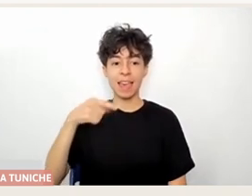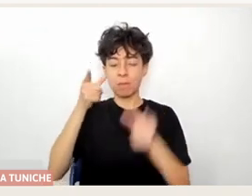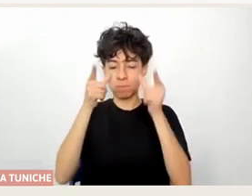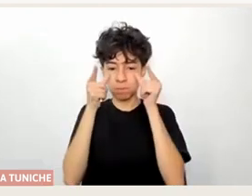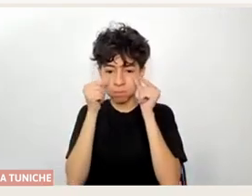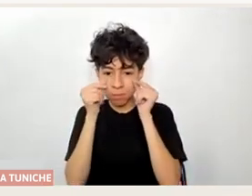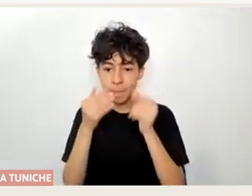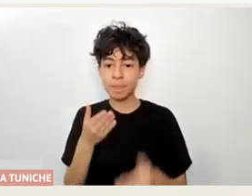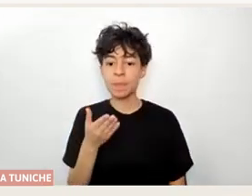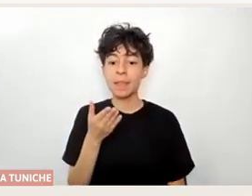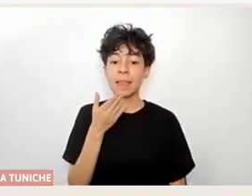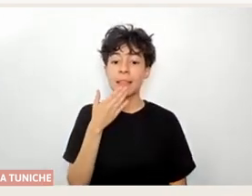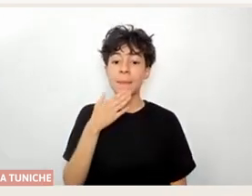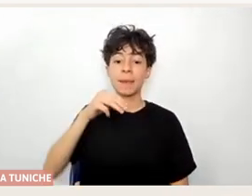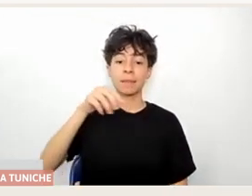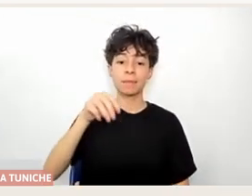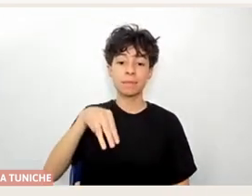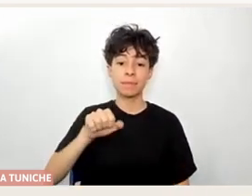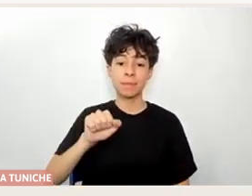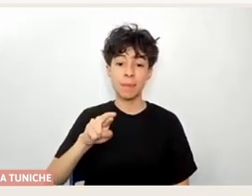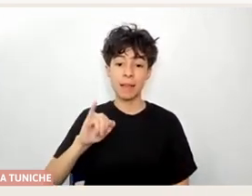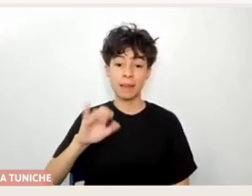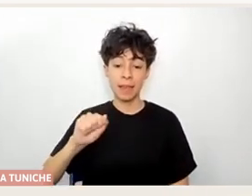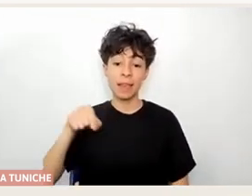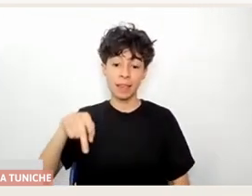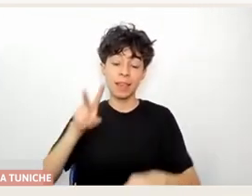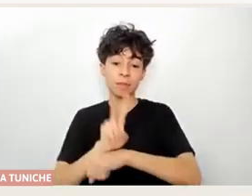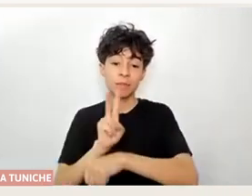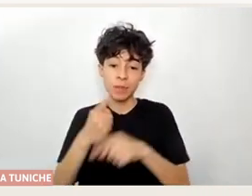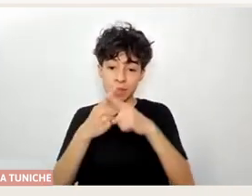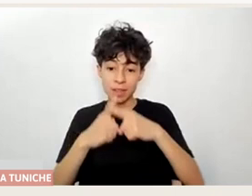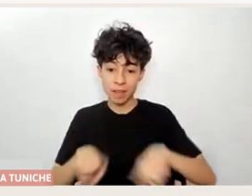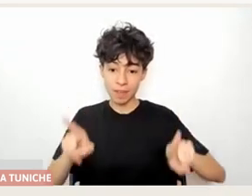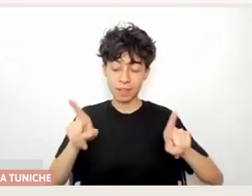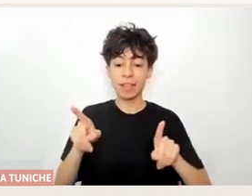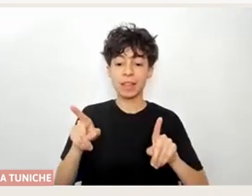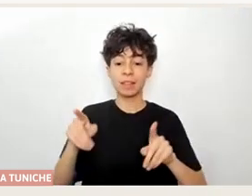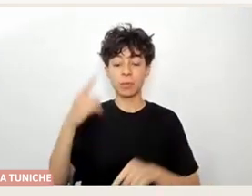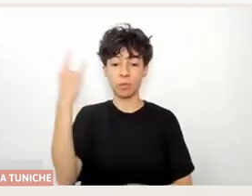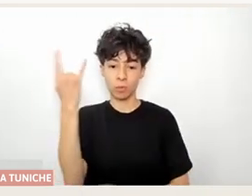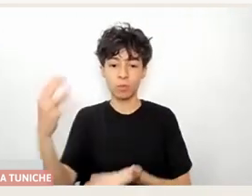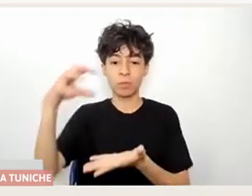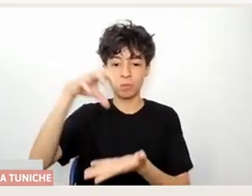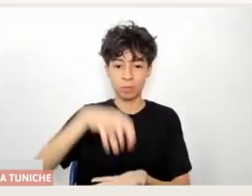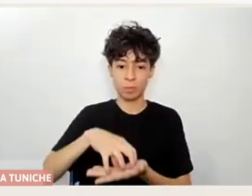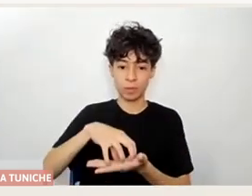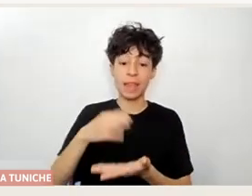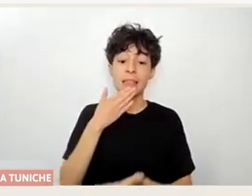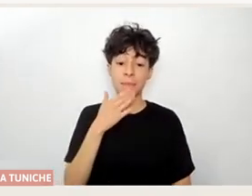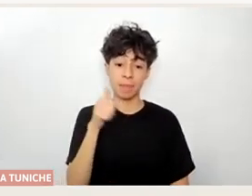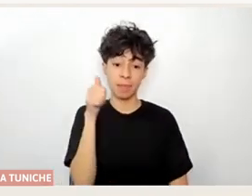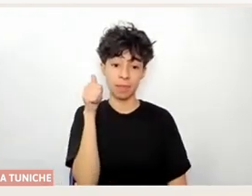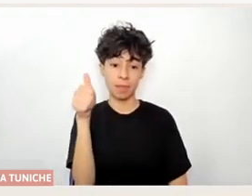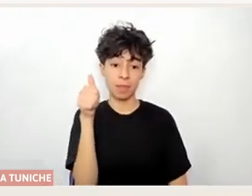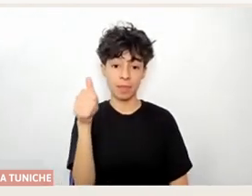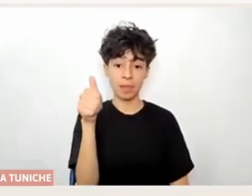Hernández Cerda, profesora de Educación Diferencial y Convención en Trastorno de la Visión de la UNCE y directora del Colegio Especial